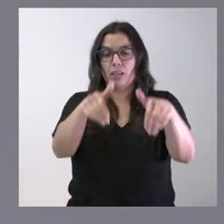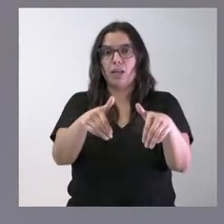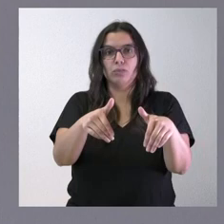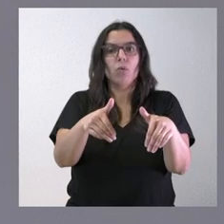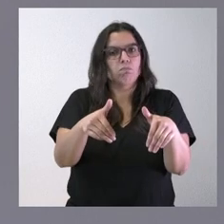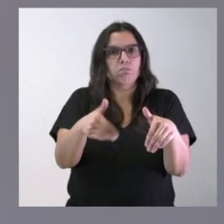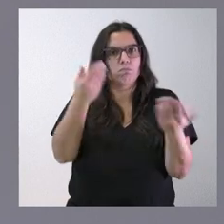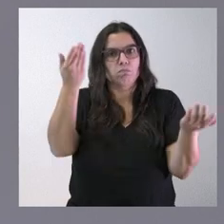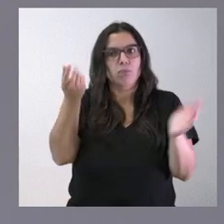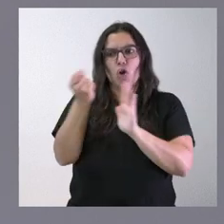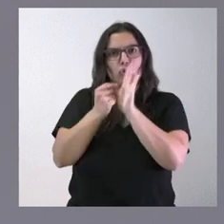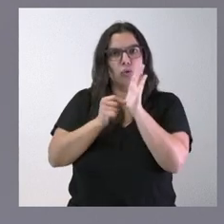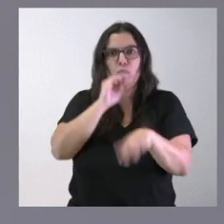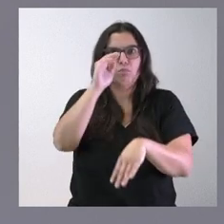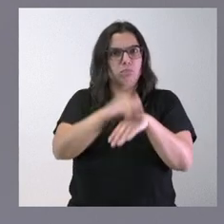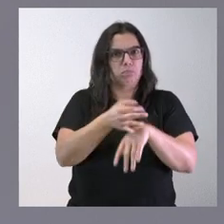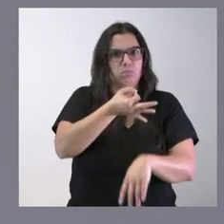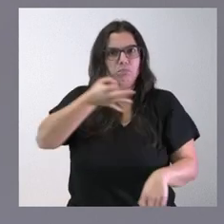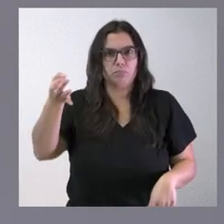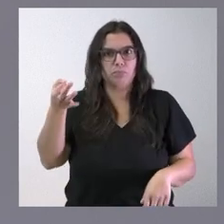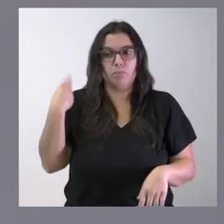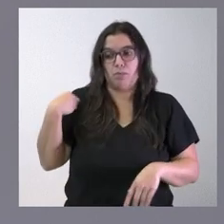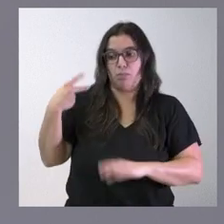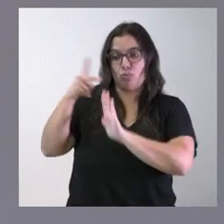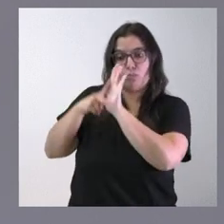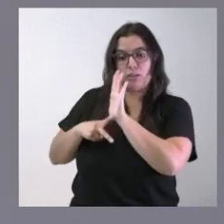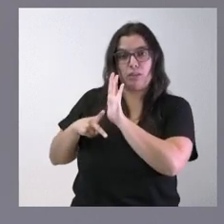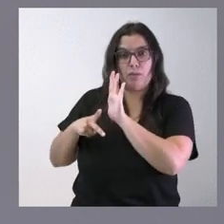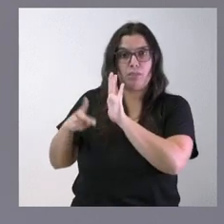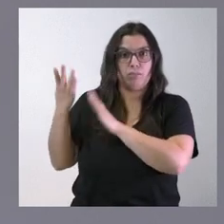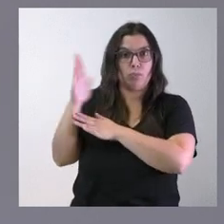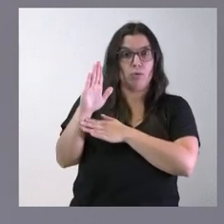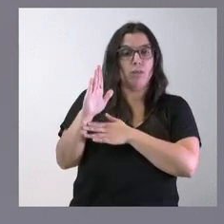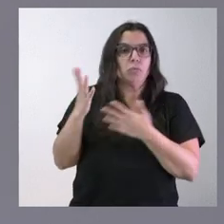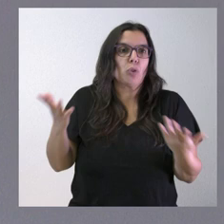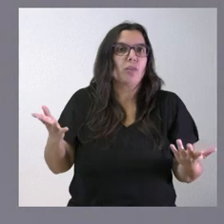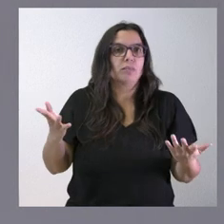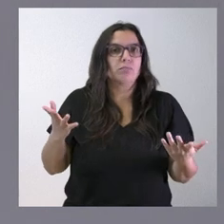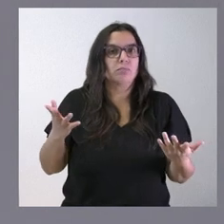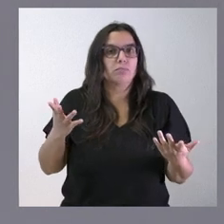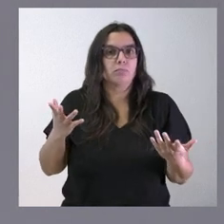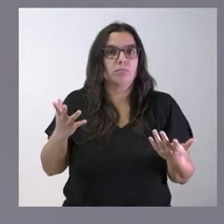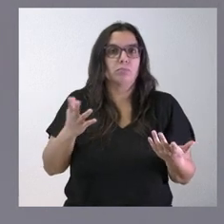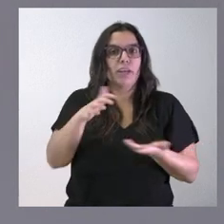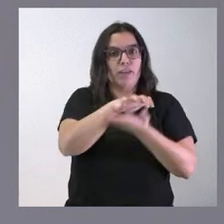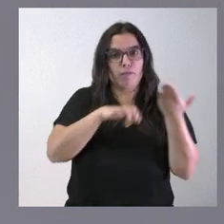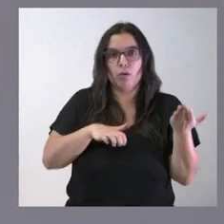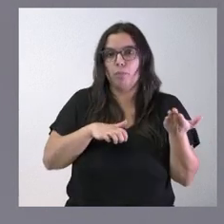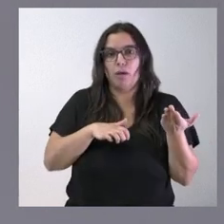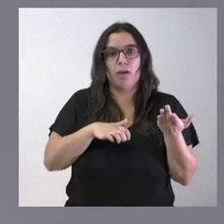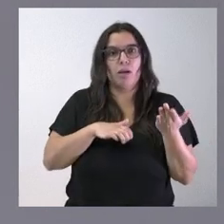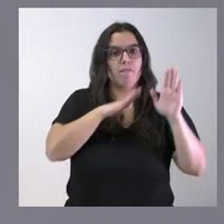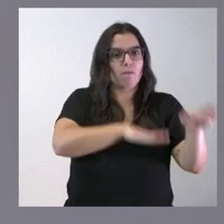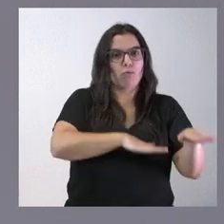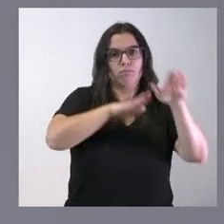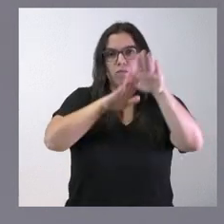juicio las condiciones que requiere la normativa nacional y, como tal, hemos hecho un informe favorable a